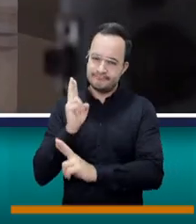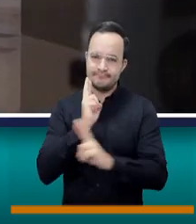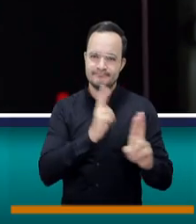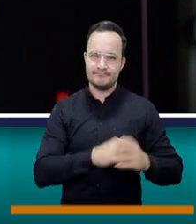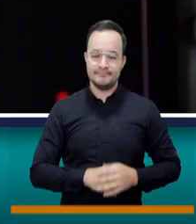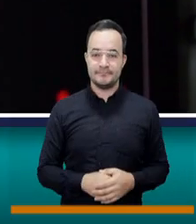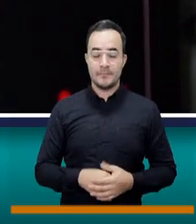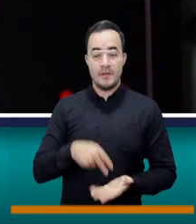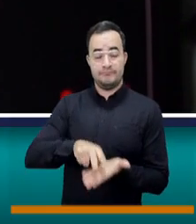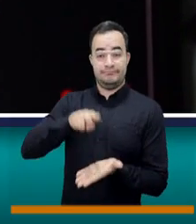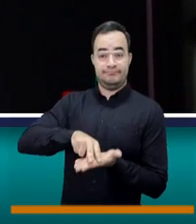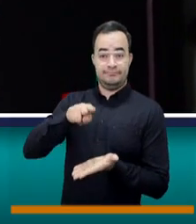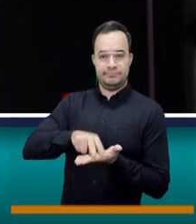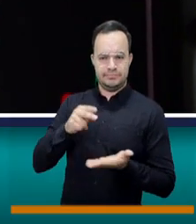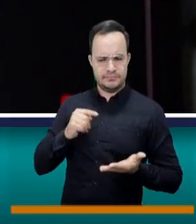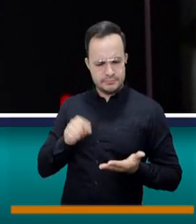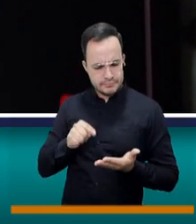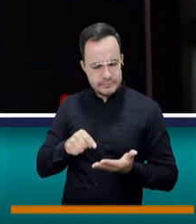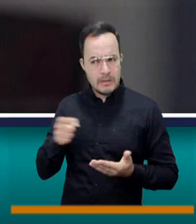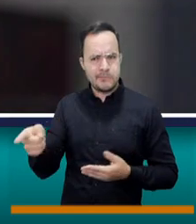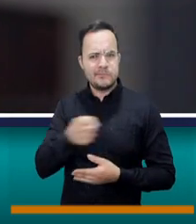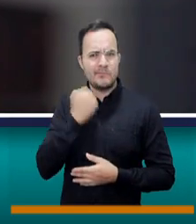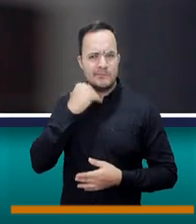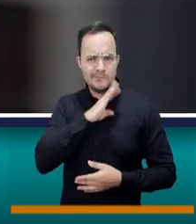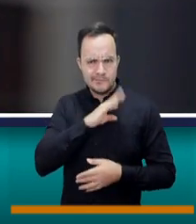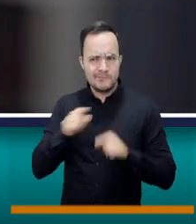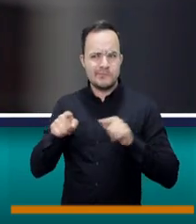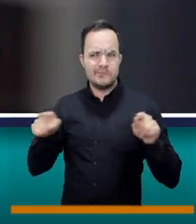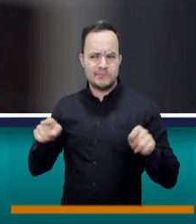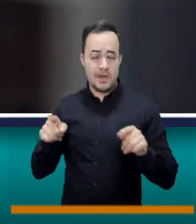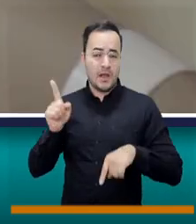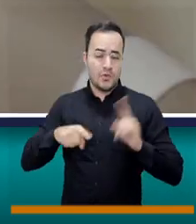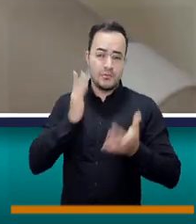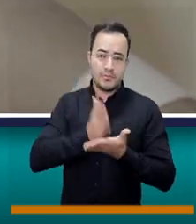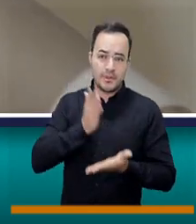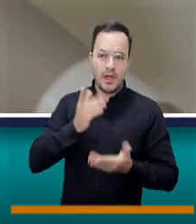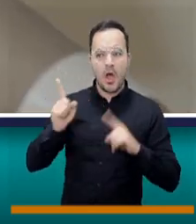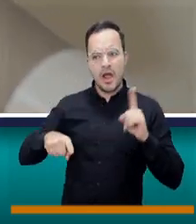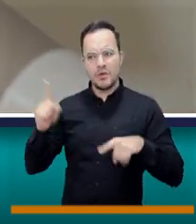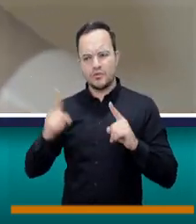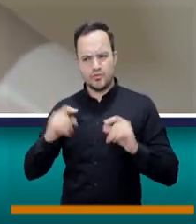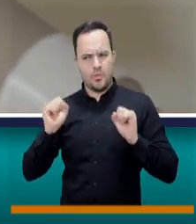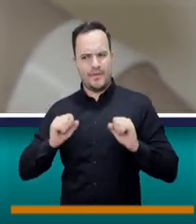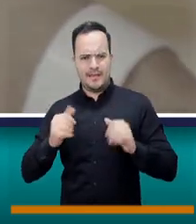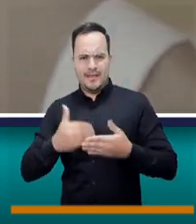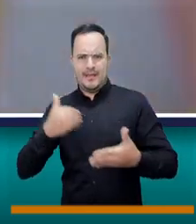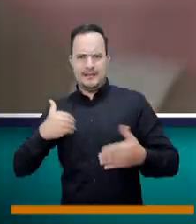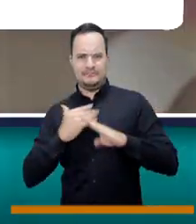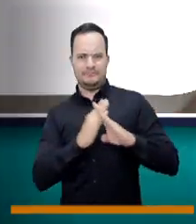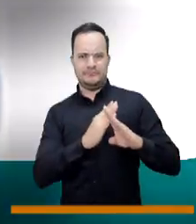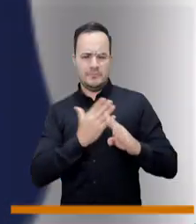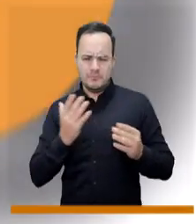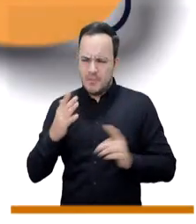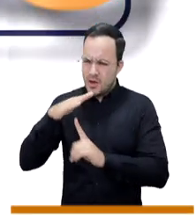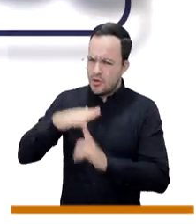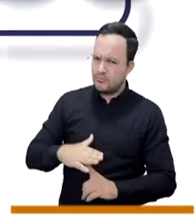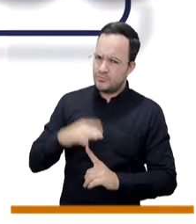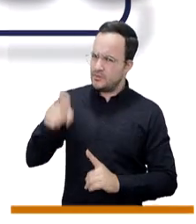La epilepsia, una enfermedad que se puede prevenir y se debe atender mejor sin discriminación.